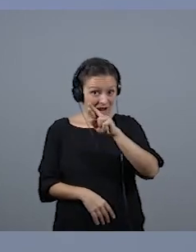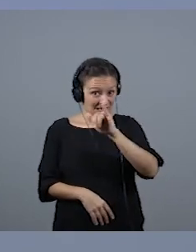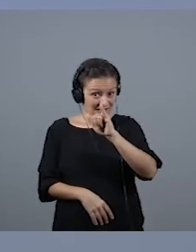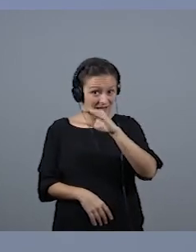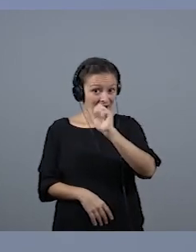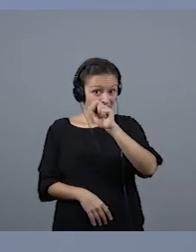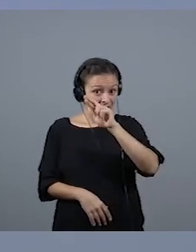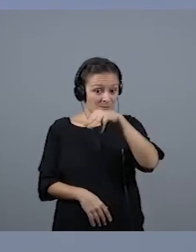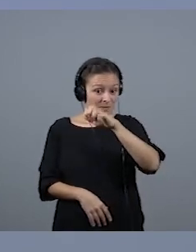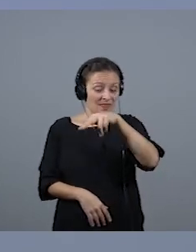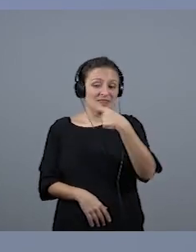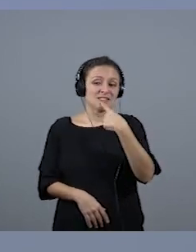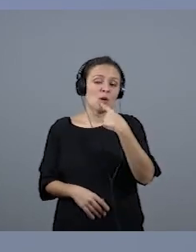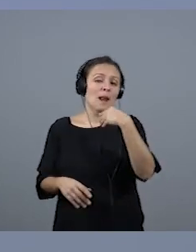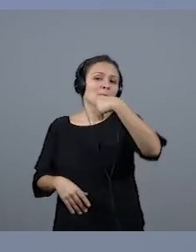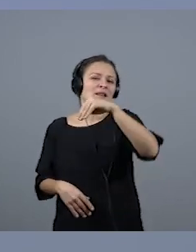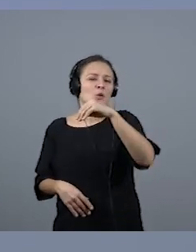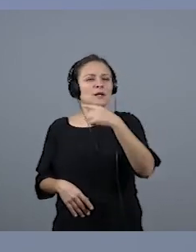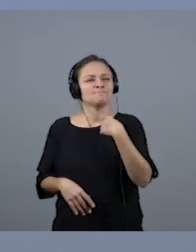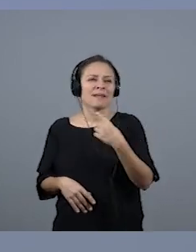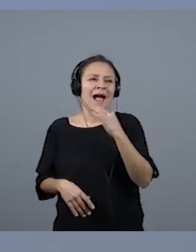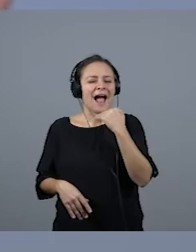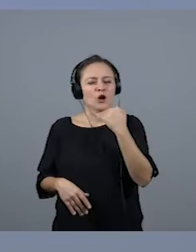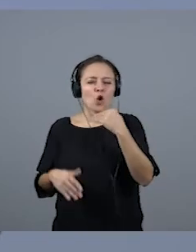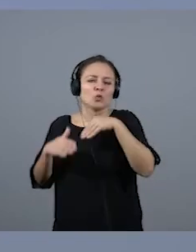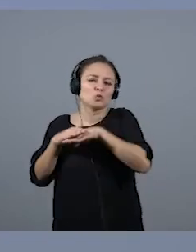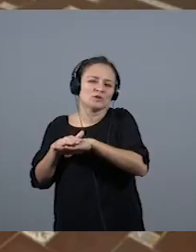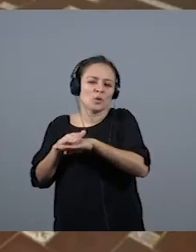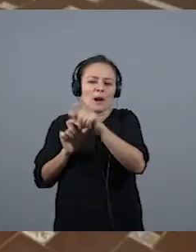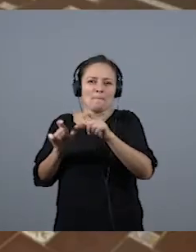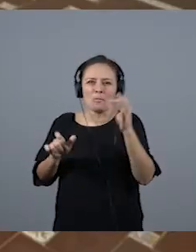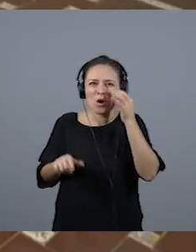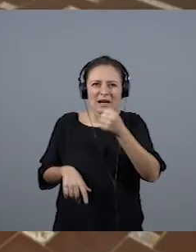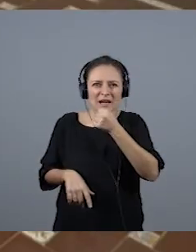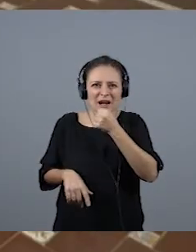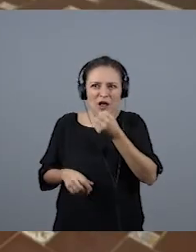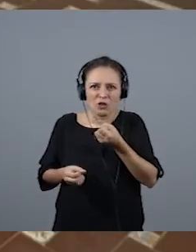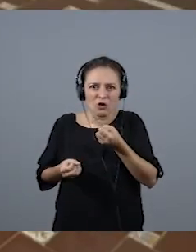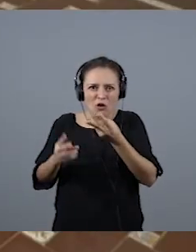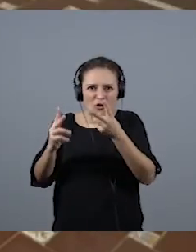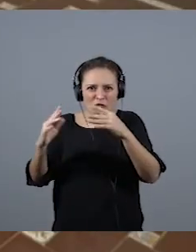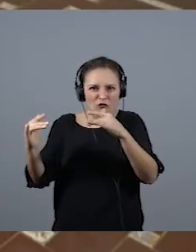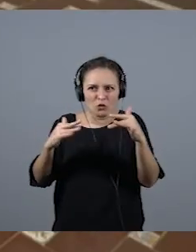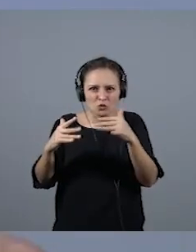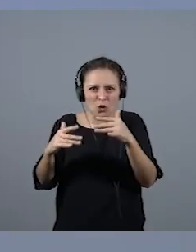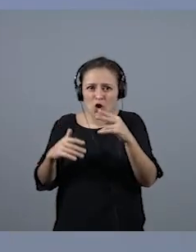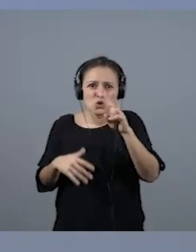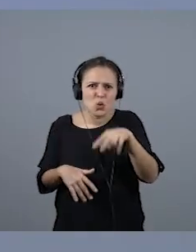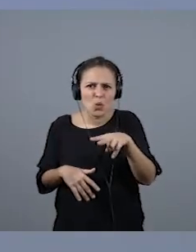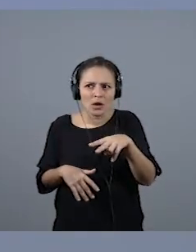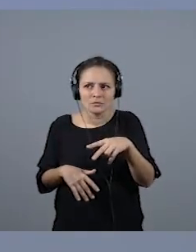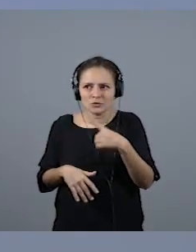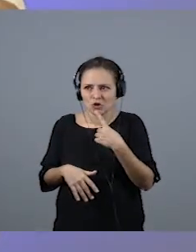es que ninguna mujer haya relatado fútbol, narrado fútbol. Desconocimiento. Por amor de Dios. Desconocimiento.